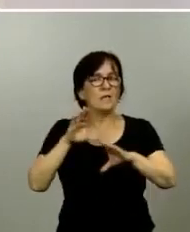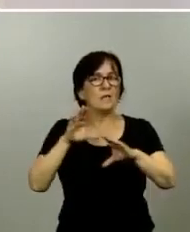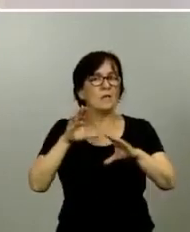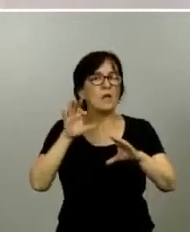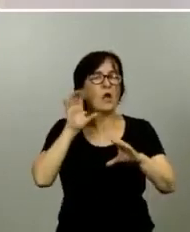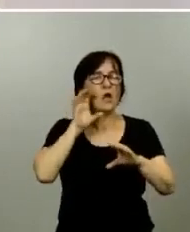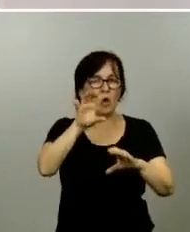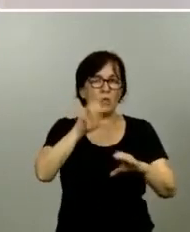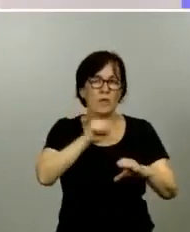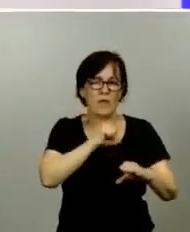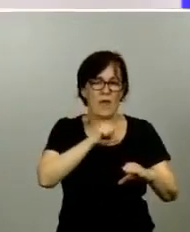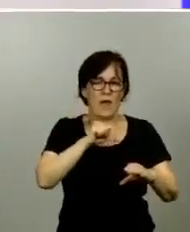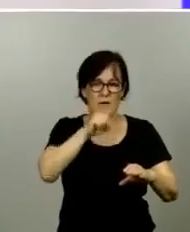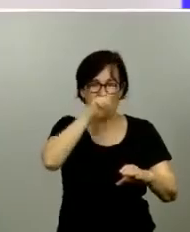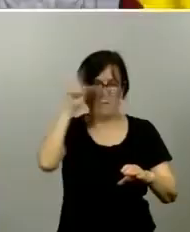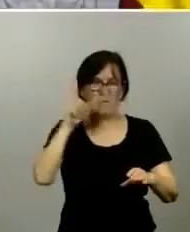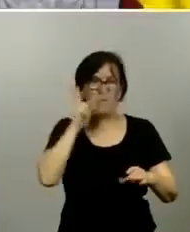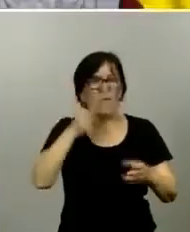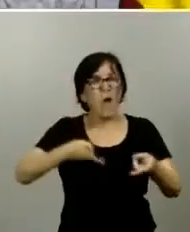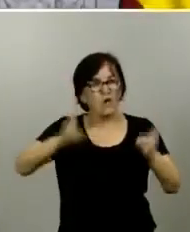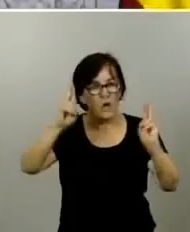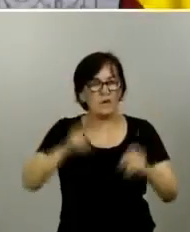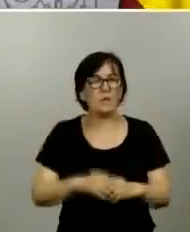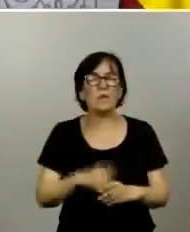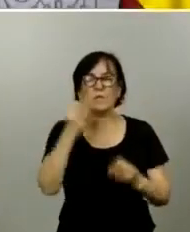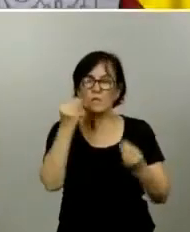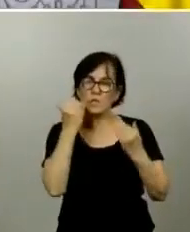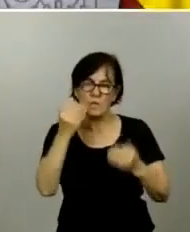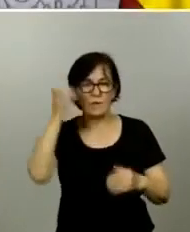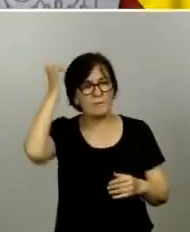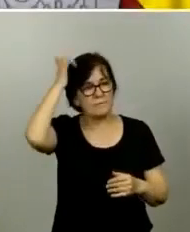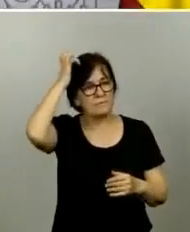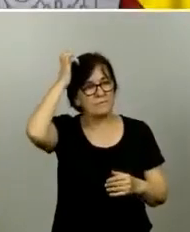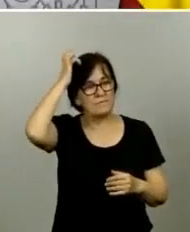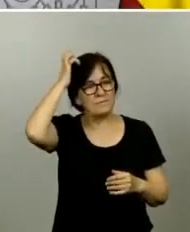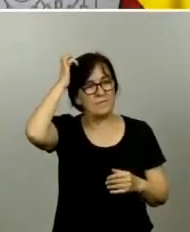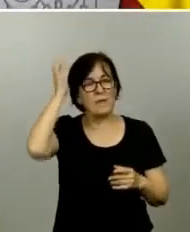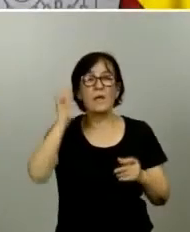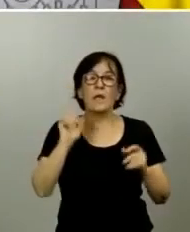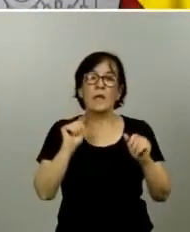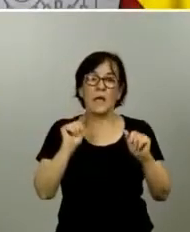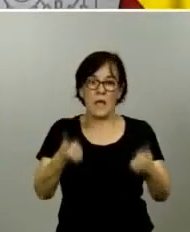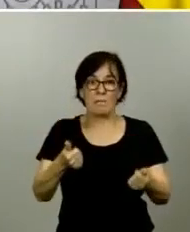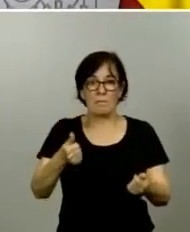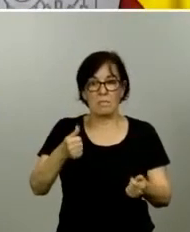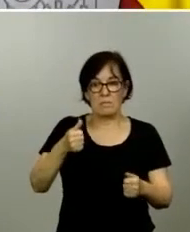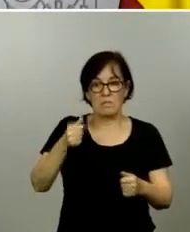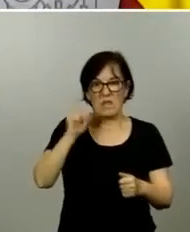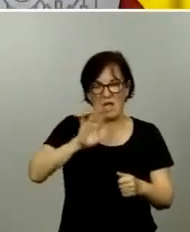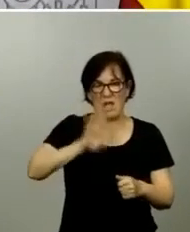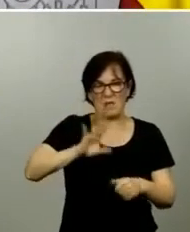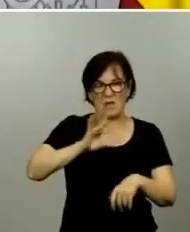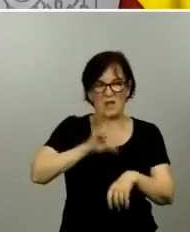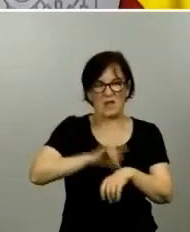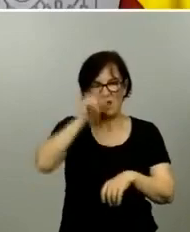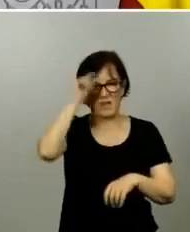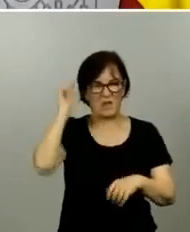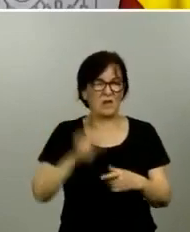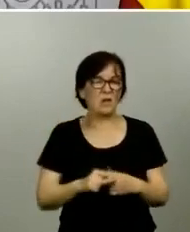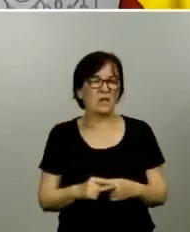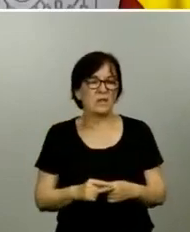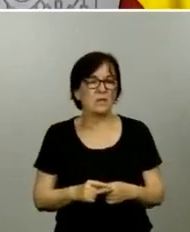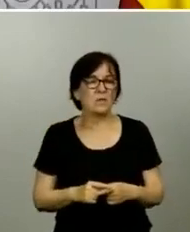muchas gracias Ana si le parece empieza el doctor Simón con la pregunta respecto a las